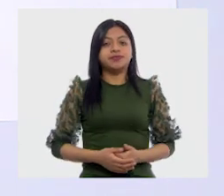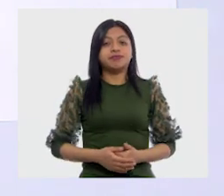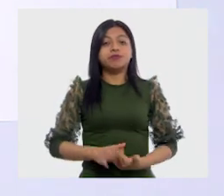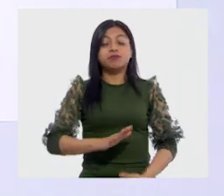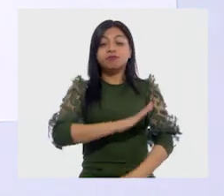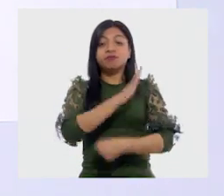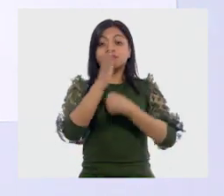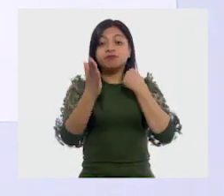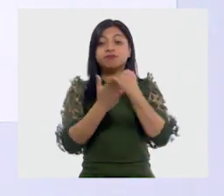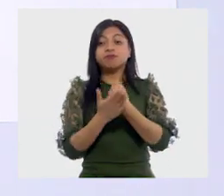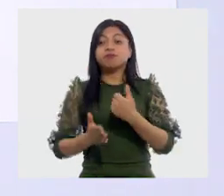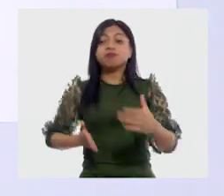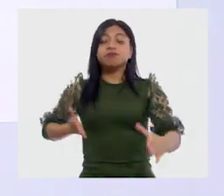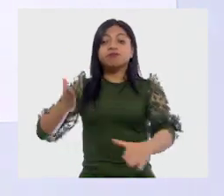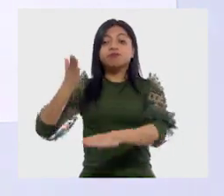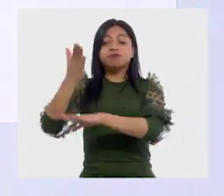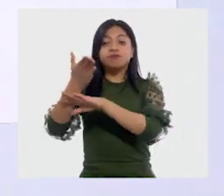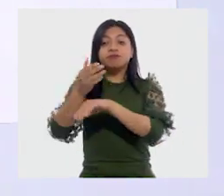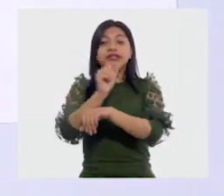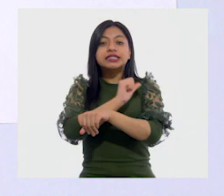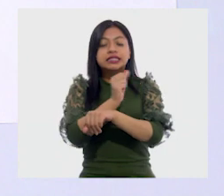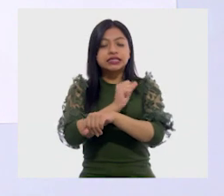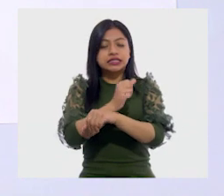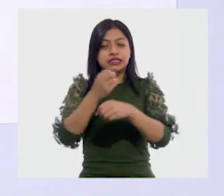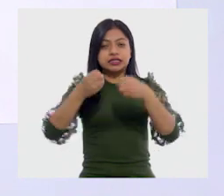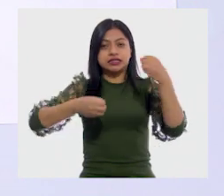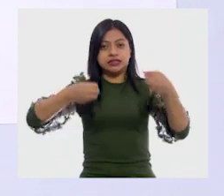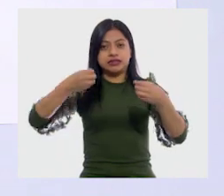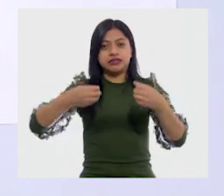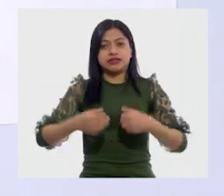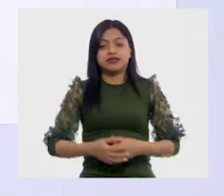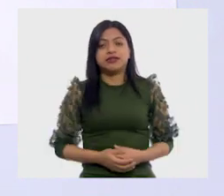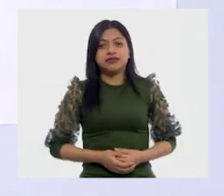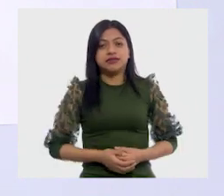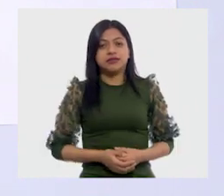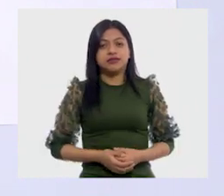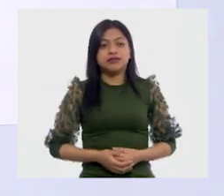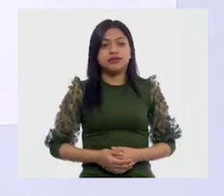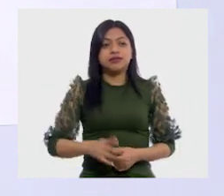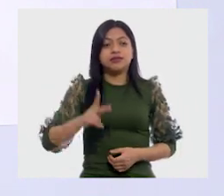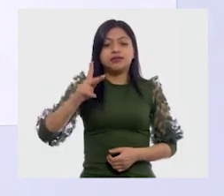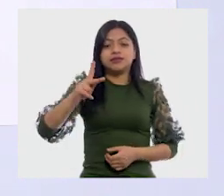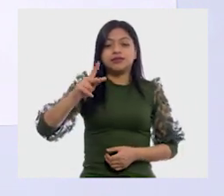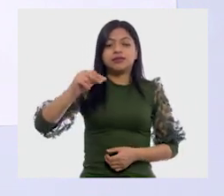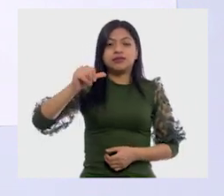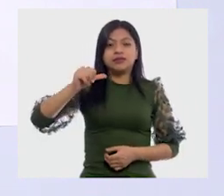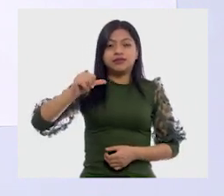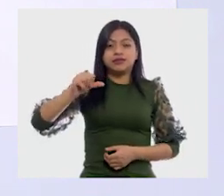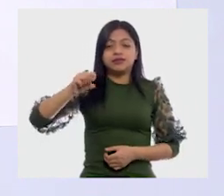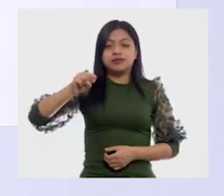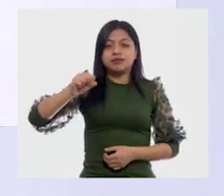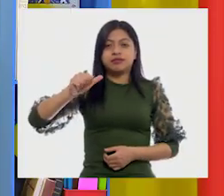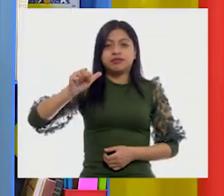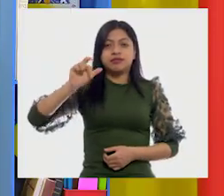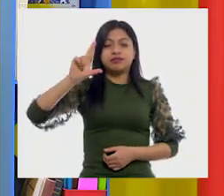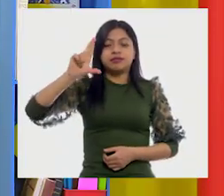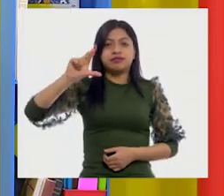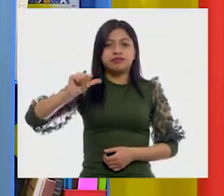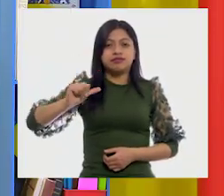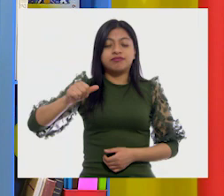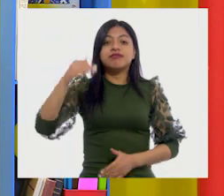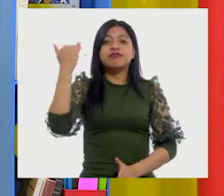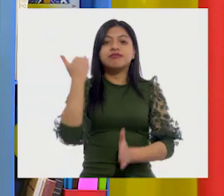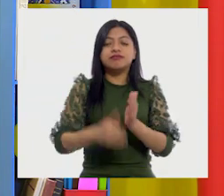Pasará una camioneta. Ajá. Entonces aquí... Pasará. ¿Qué me falta aquí? Aquí dice pasa.